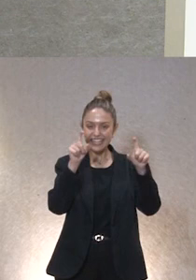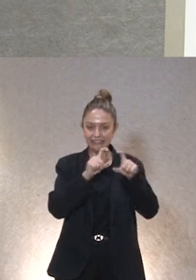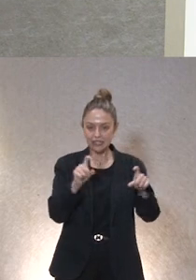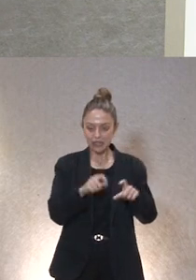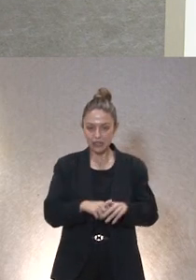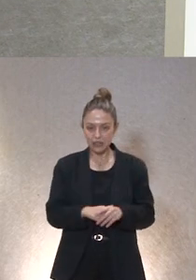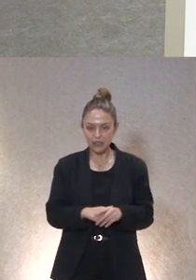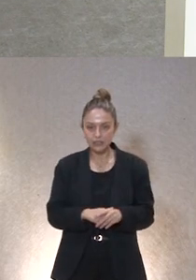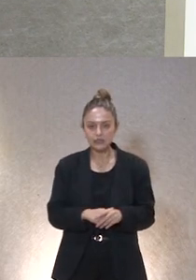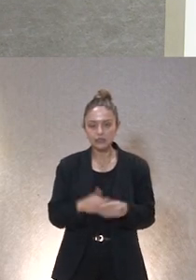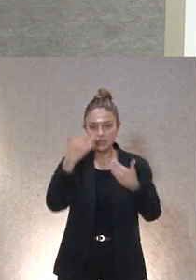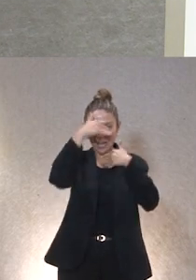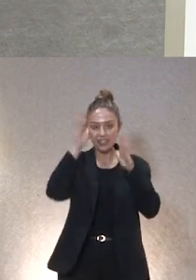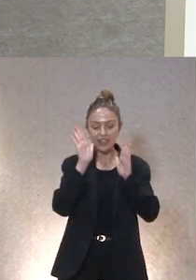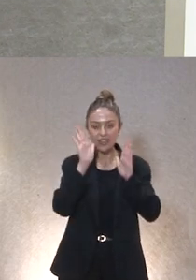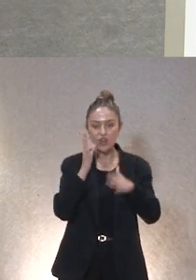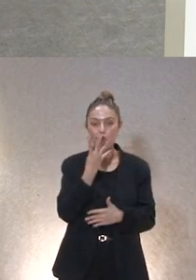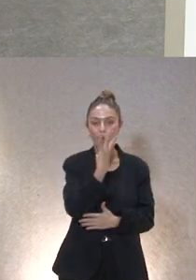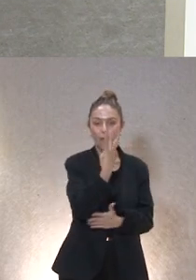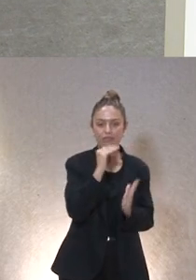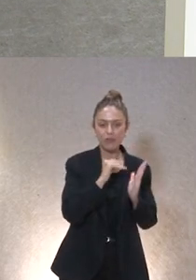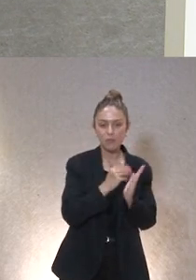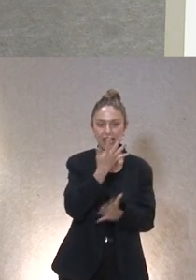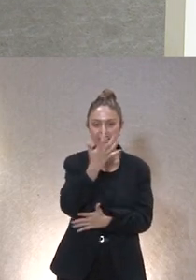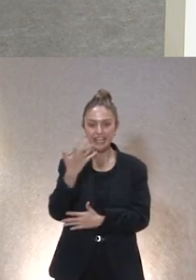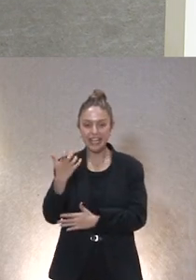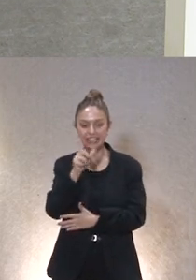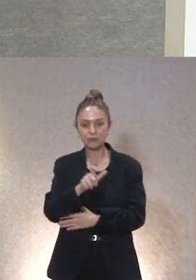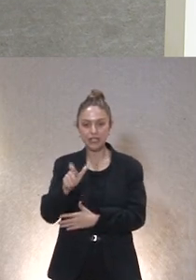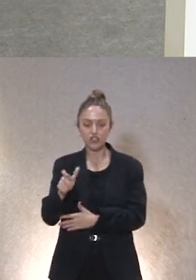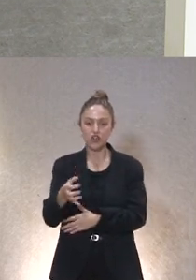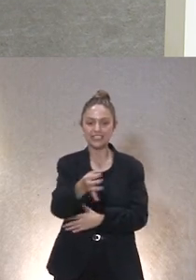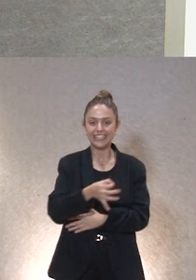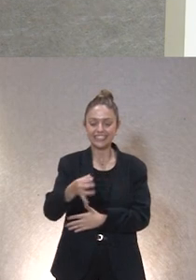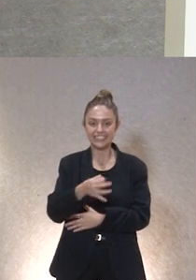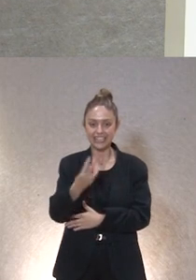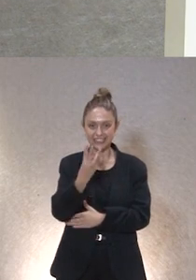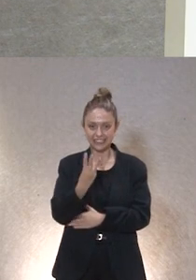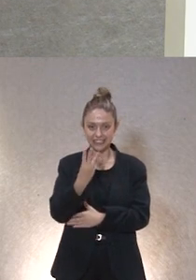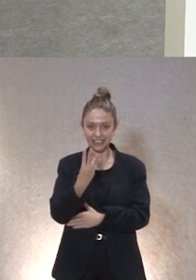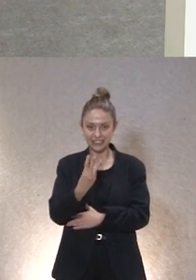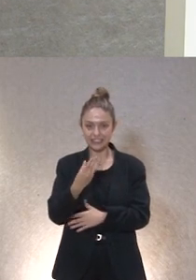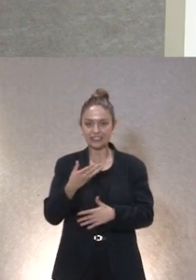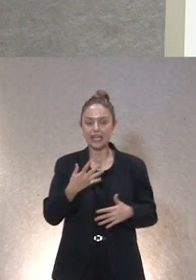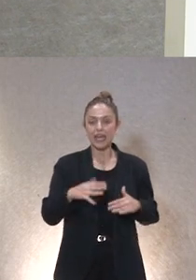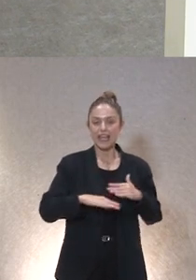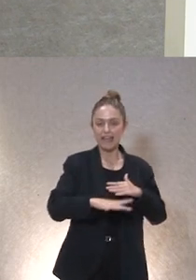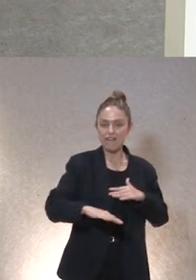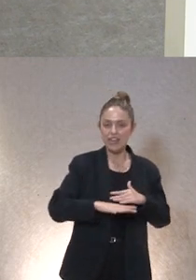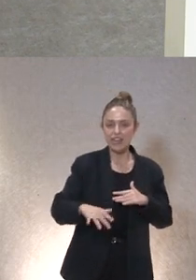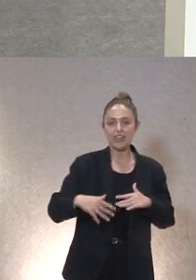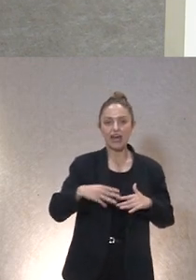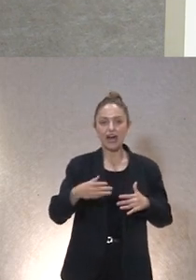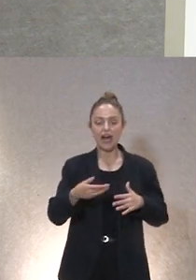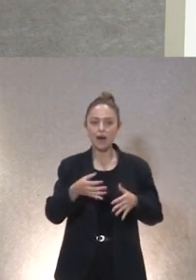del orden de 4.500 personas en las tres islas en Mallorca menor que Ibiza sobre todo y en Formentera